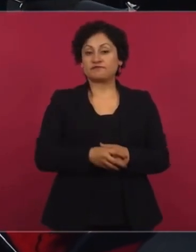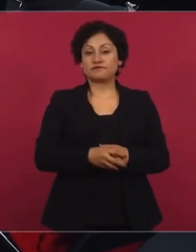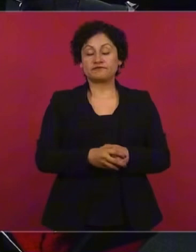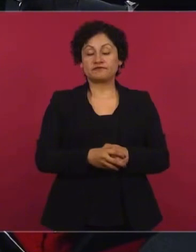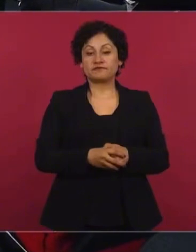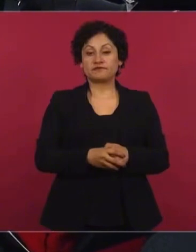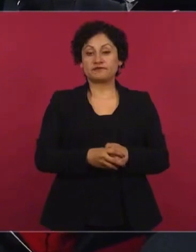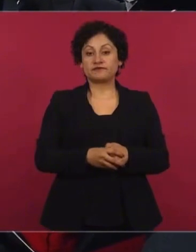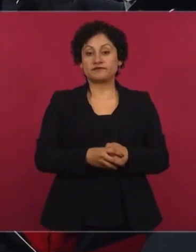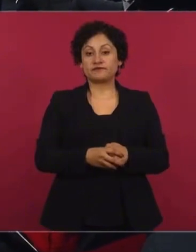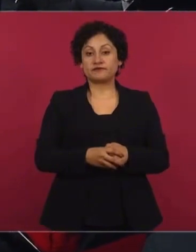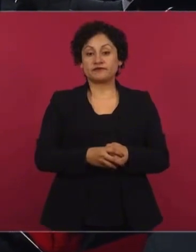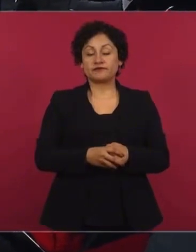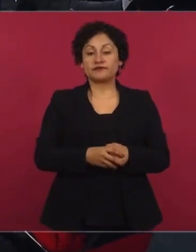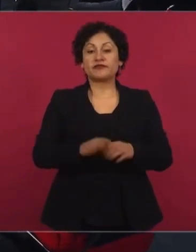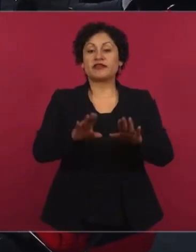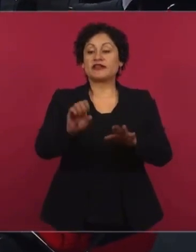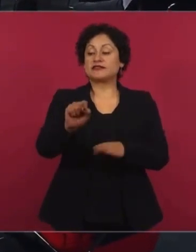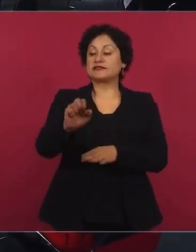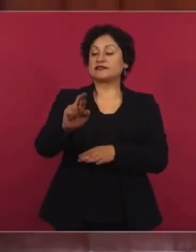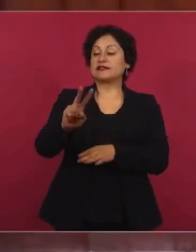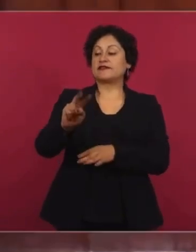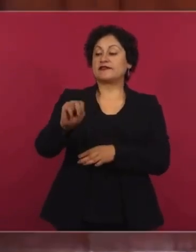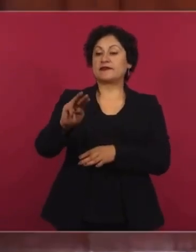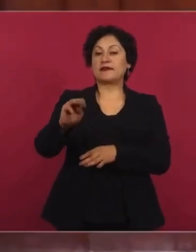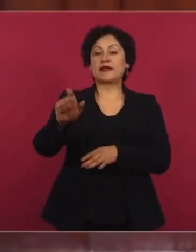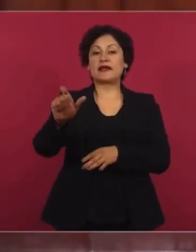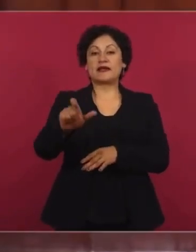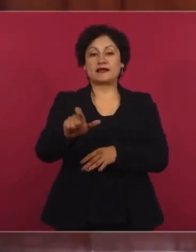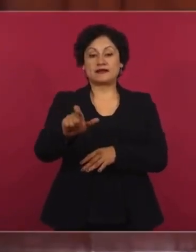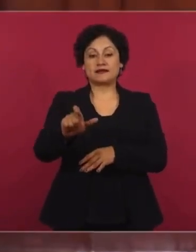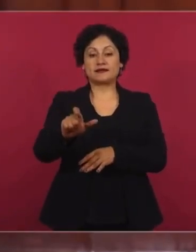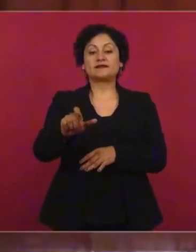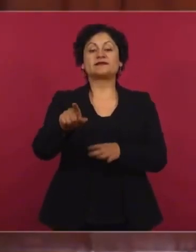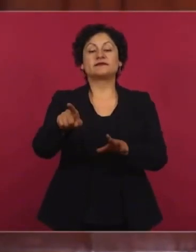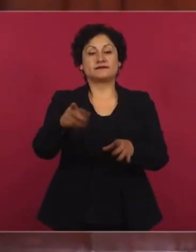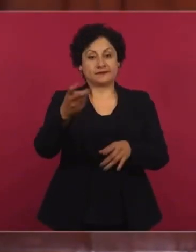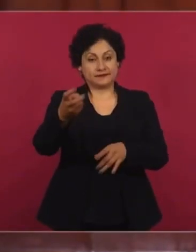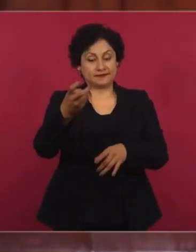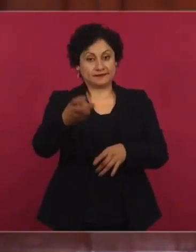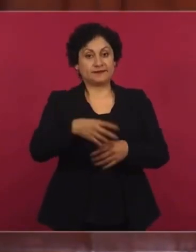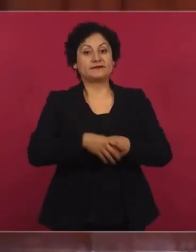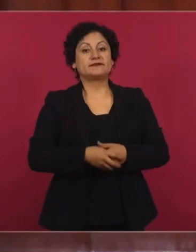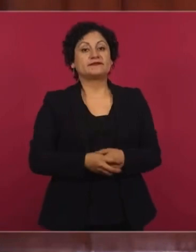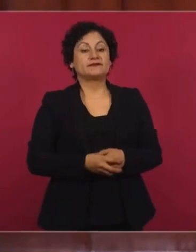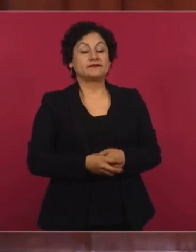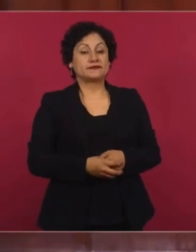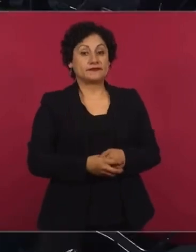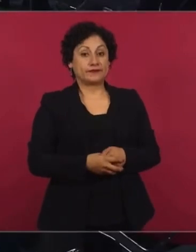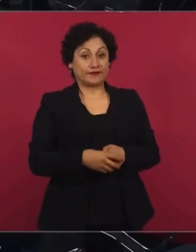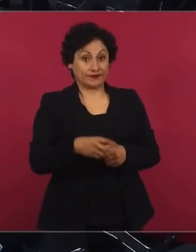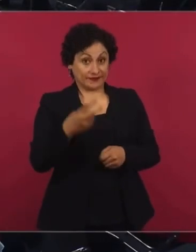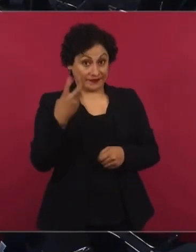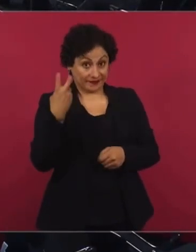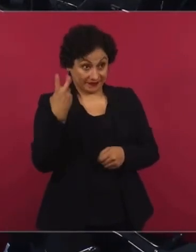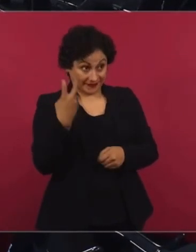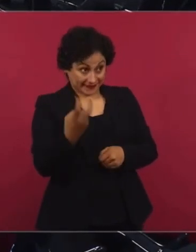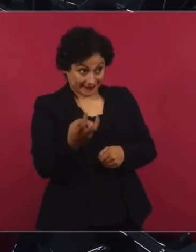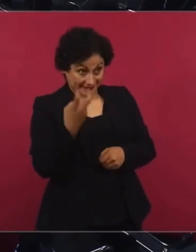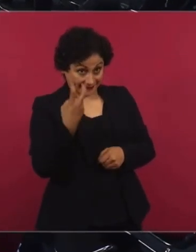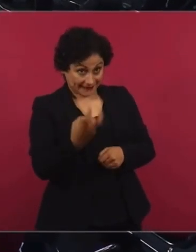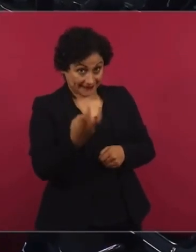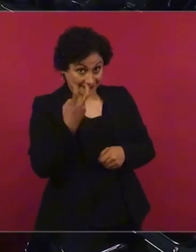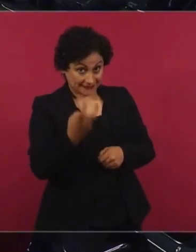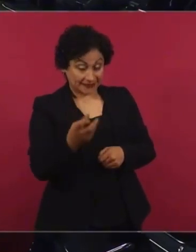Servimet, Servimet, Servimet. Ese fideicomiso era el encargado